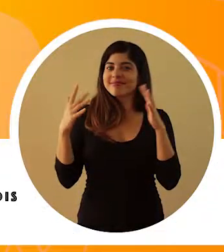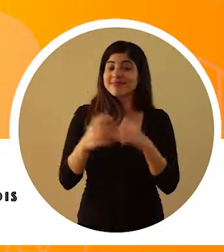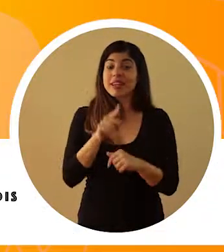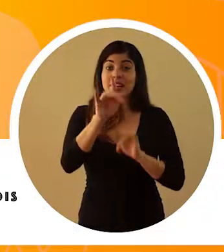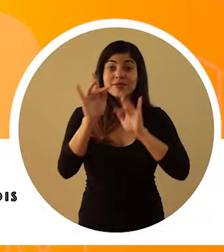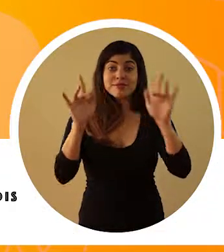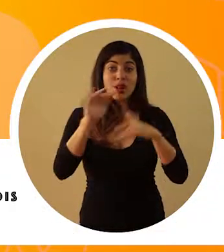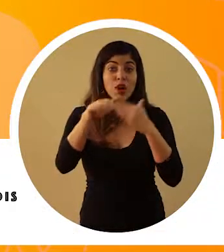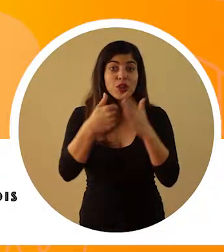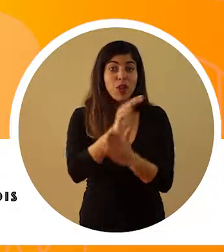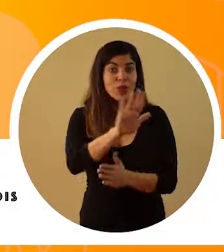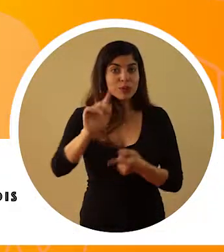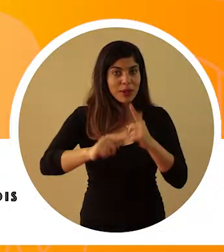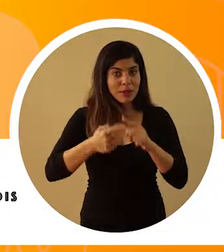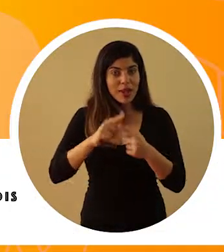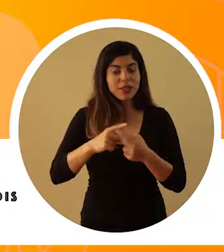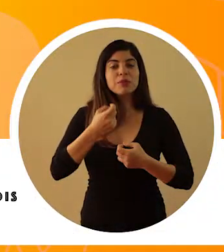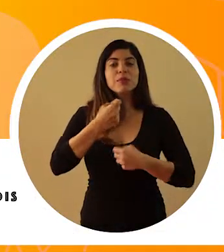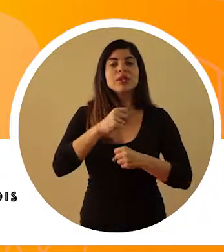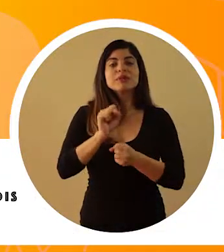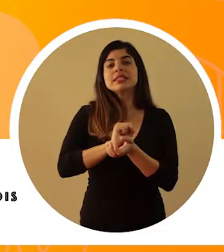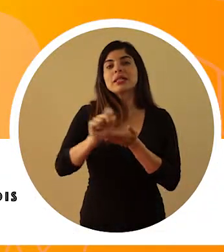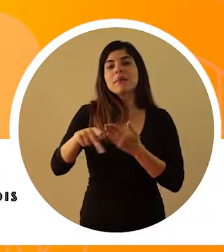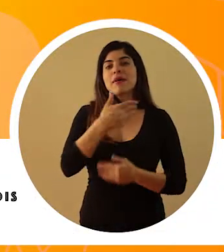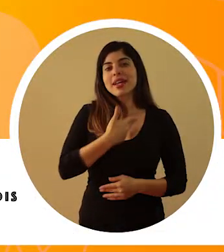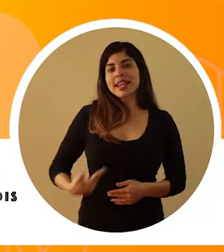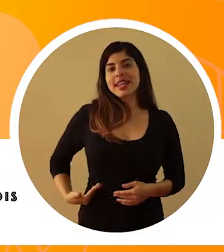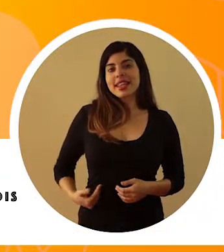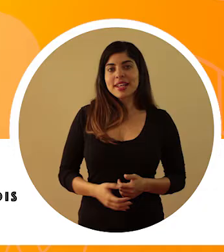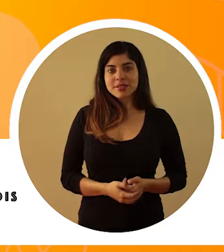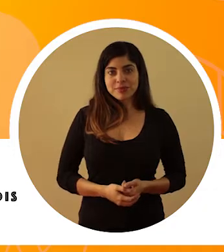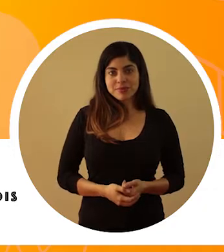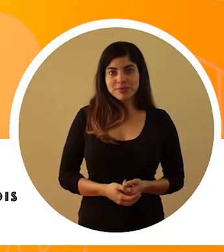Taggea a todos tus amigos. Municipalidad de San Pablo de Heredia.